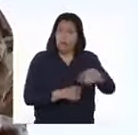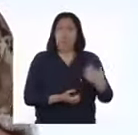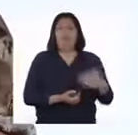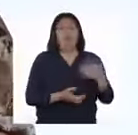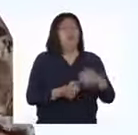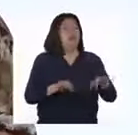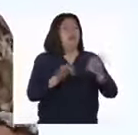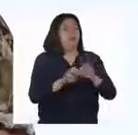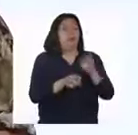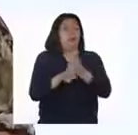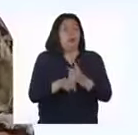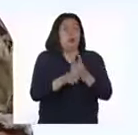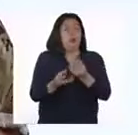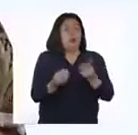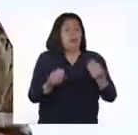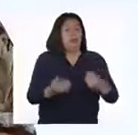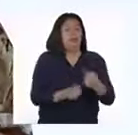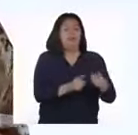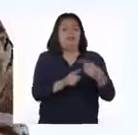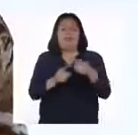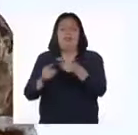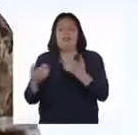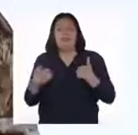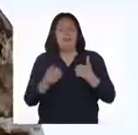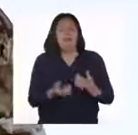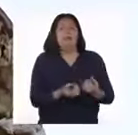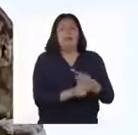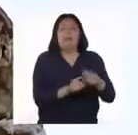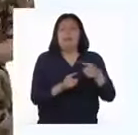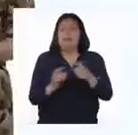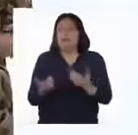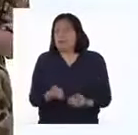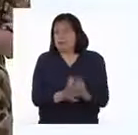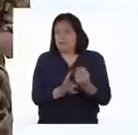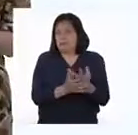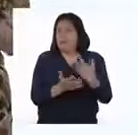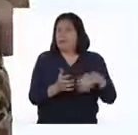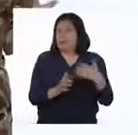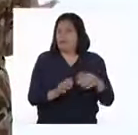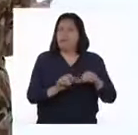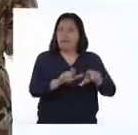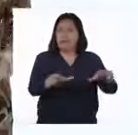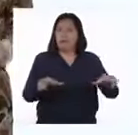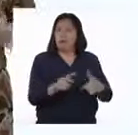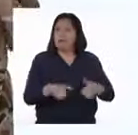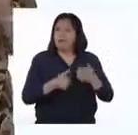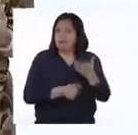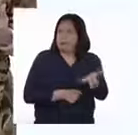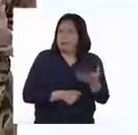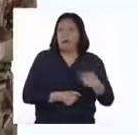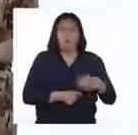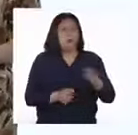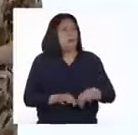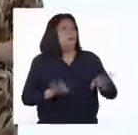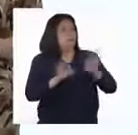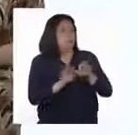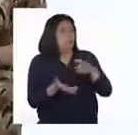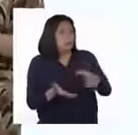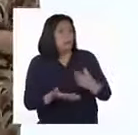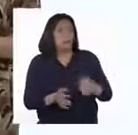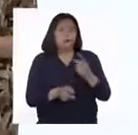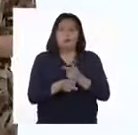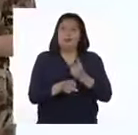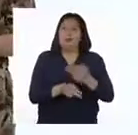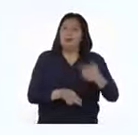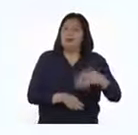resguardar la biodiversidad de la flora, de la fauna y los ecosistemas. Esto es vital, porque de su cuidado también depende